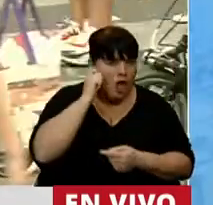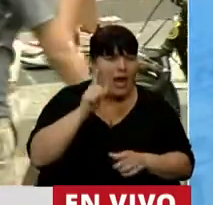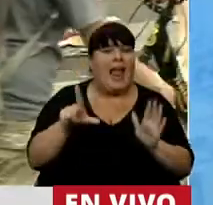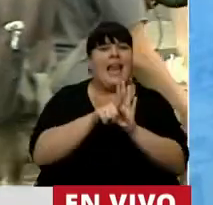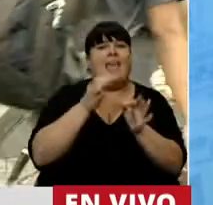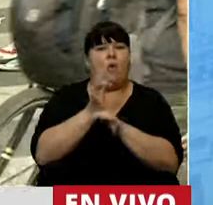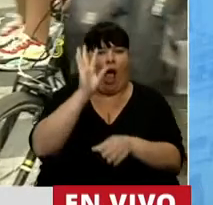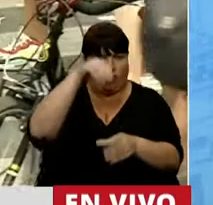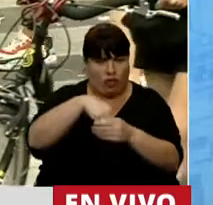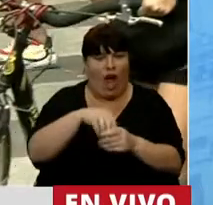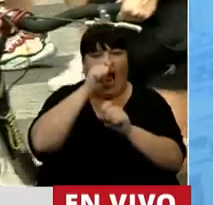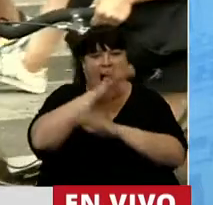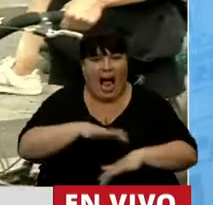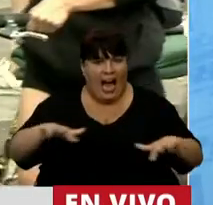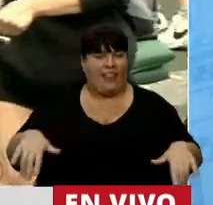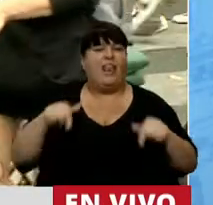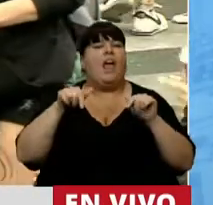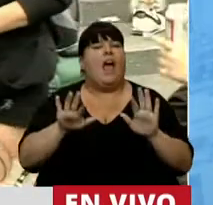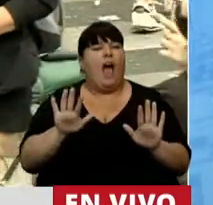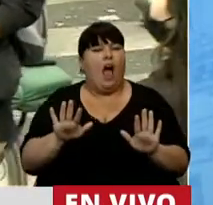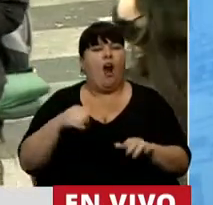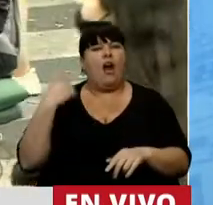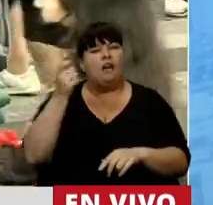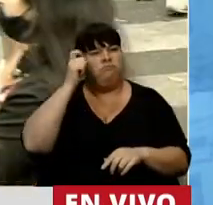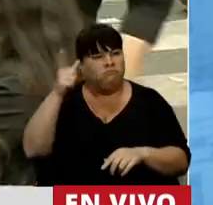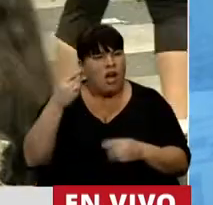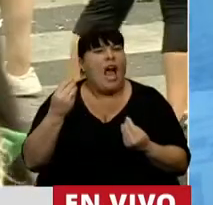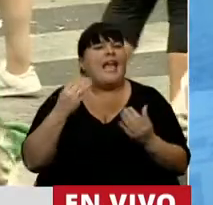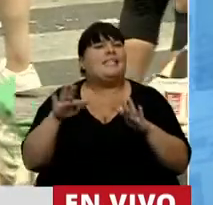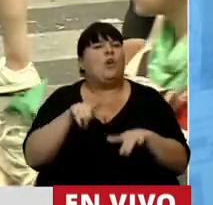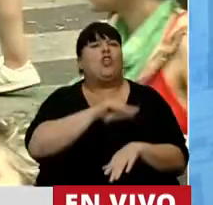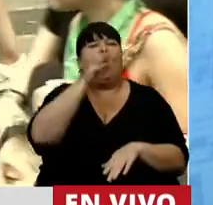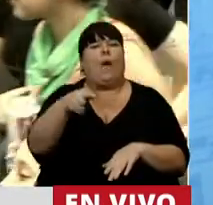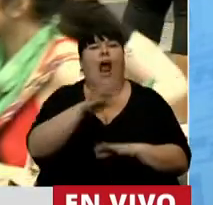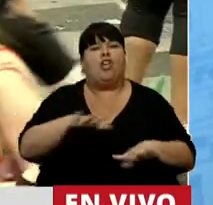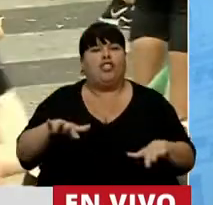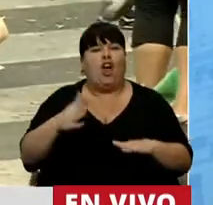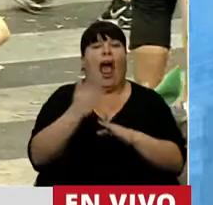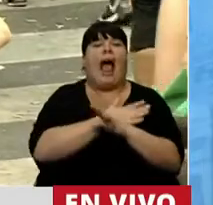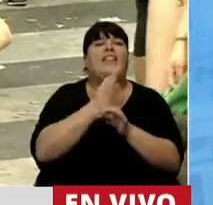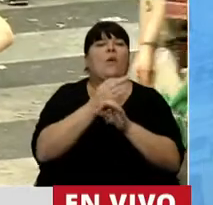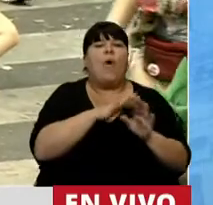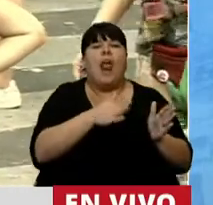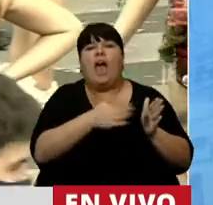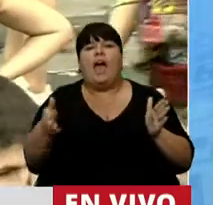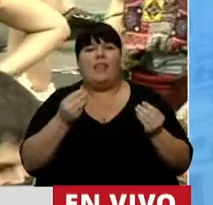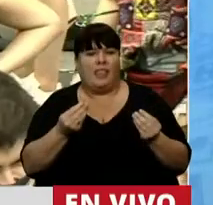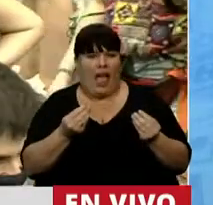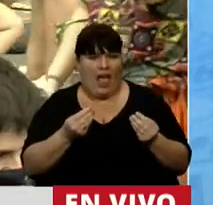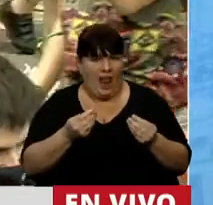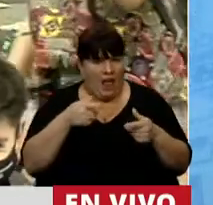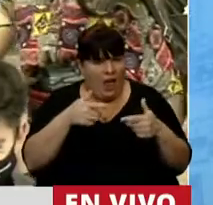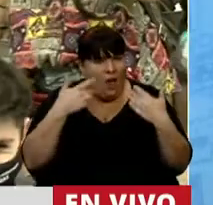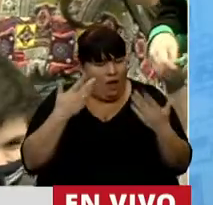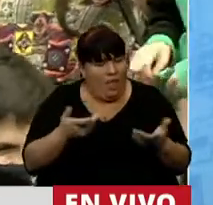en la ley de educación, jardines de infantes. Ahora, nos preguntamos en qué condiciones llegan estos chicos antes de ser escolarizados. Reúnen,